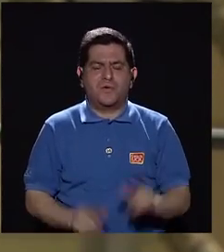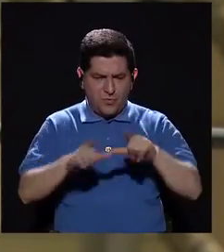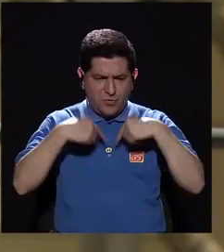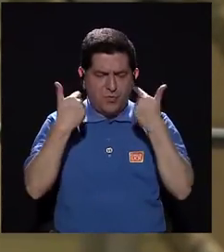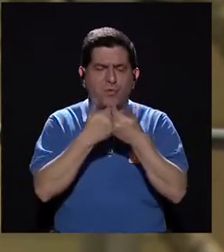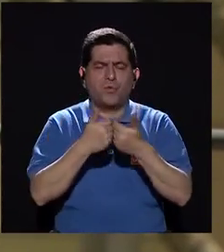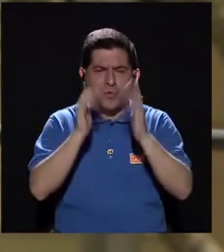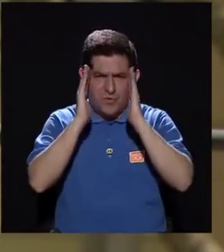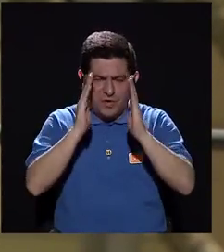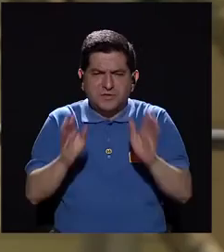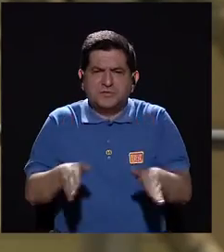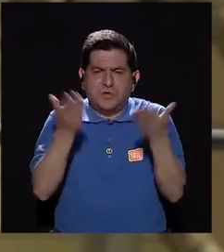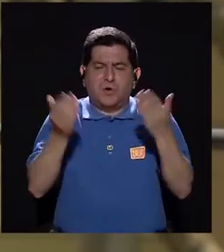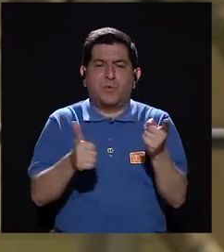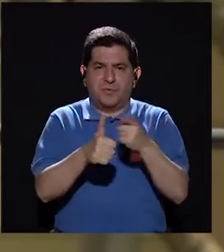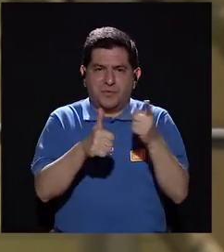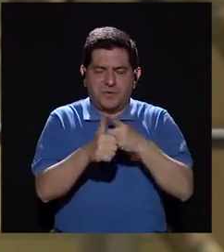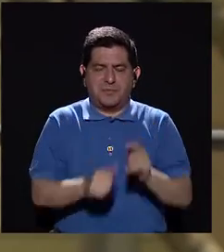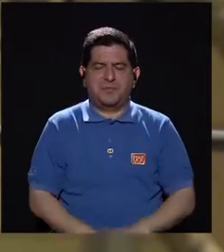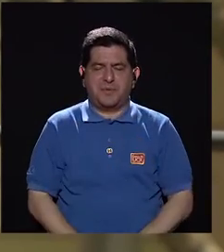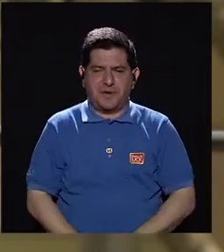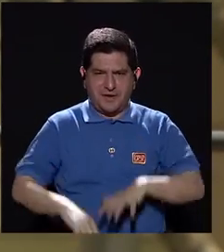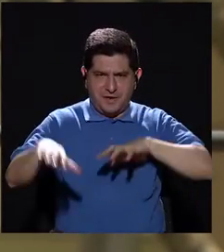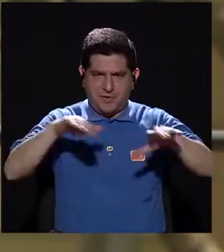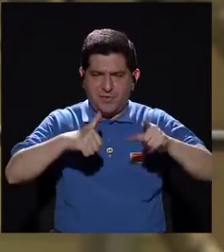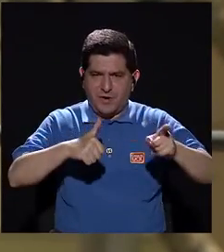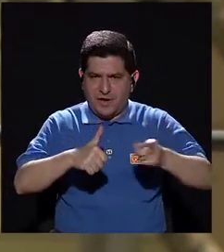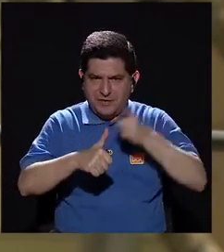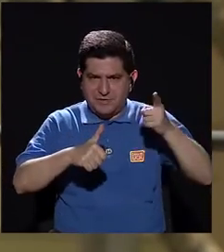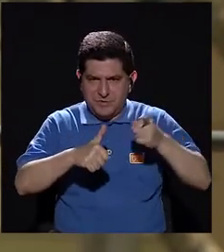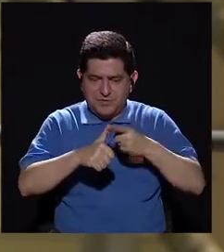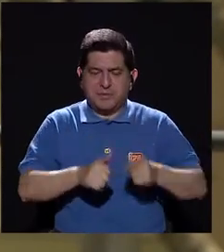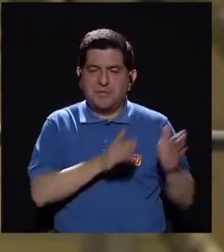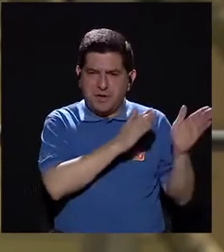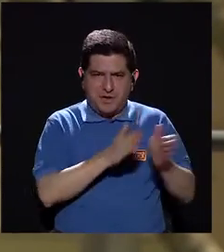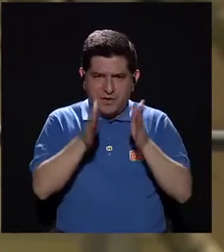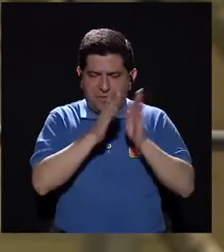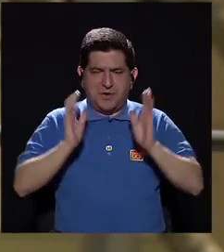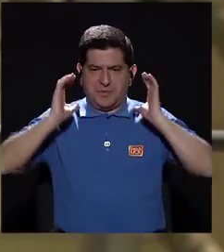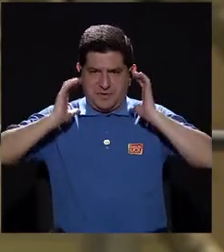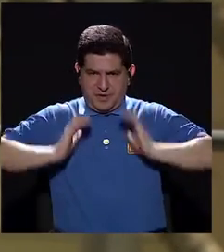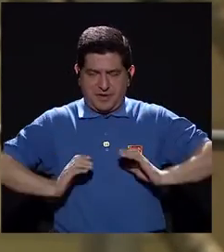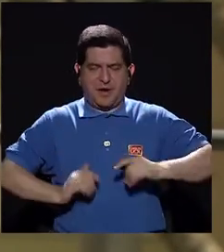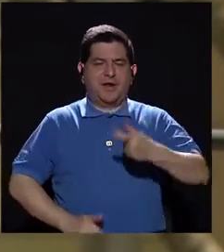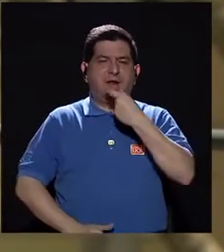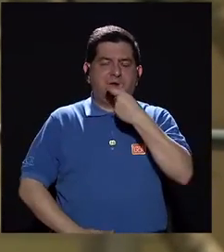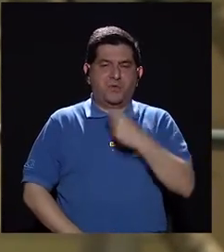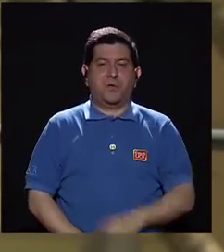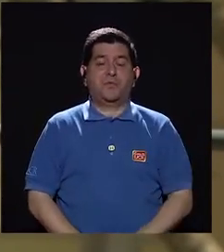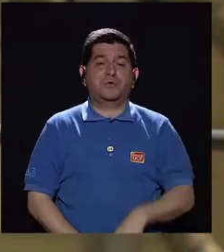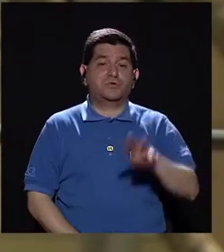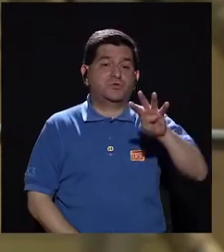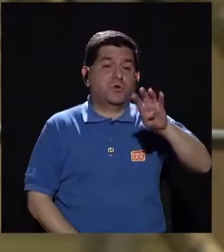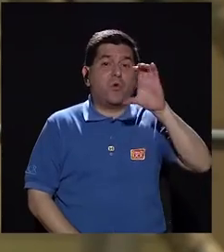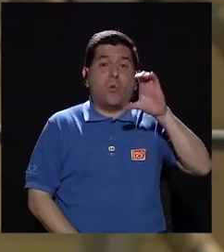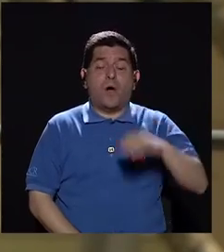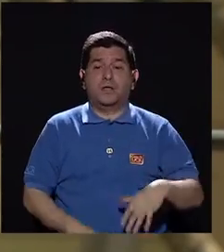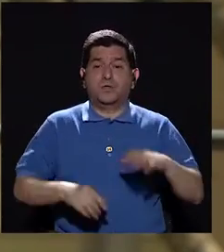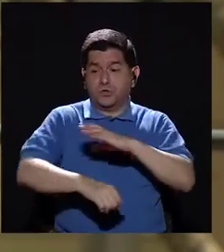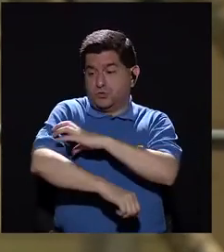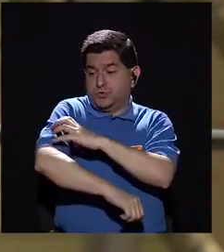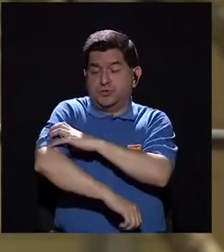grupal. Normalmente entramos con un ejercicio de calentamiento porque hay que preparar el cuerpo para reír. Vamos a activar 400